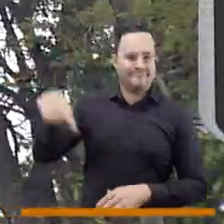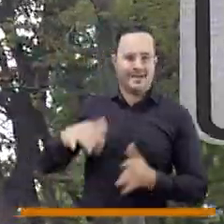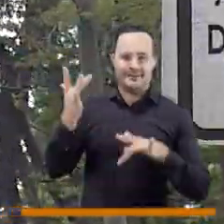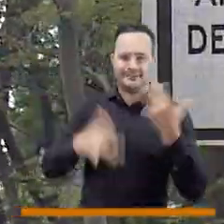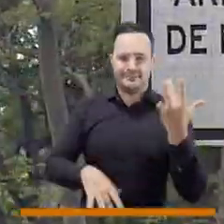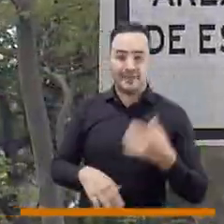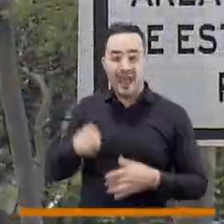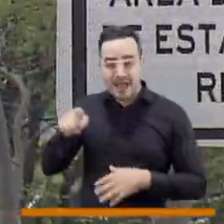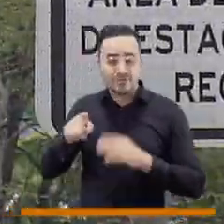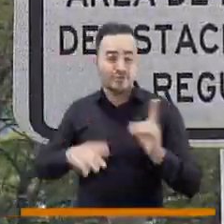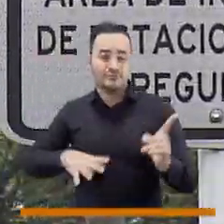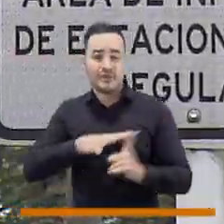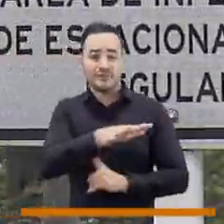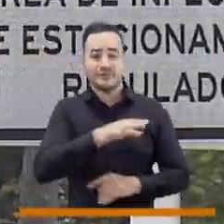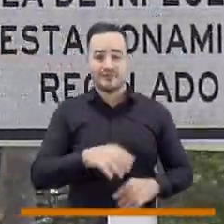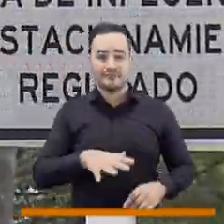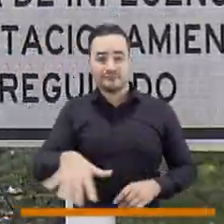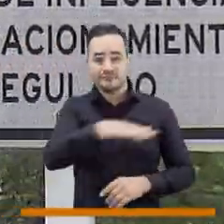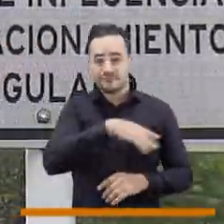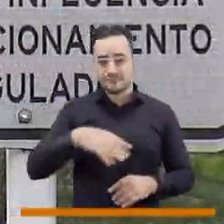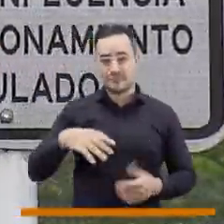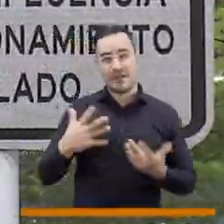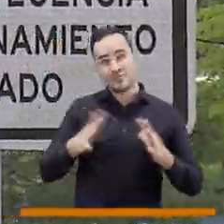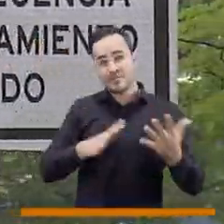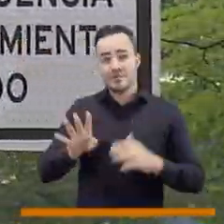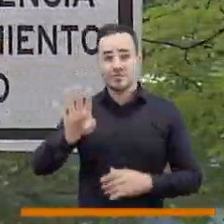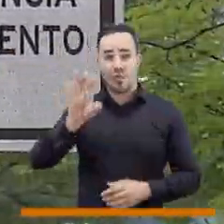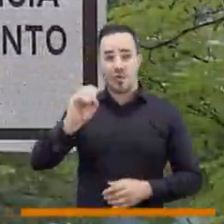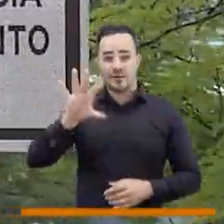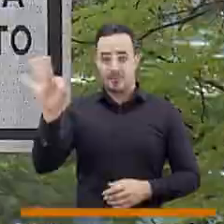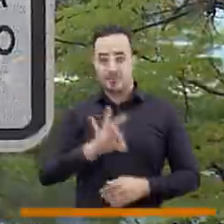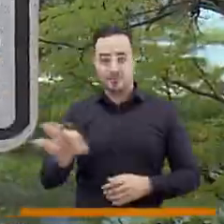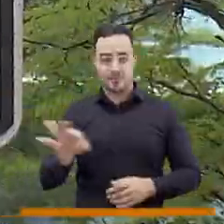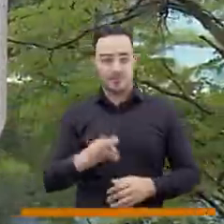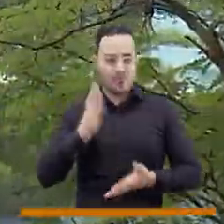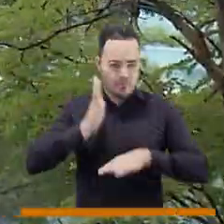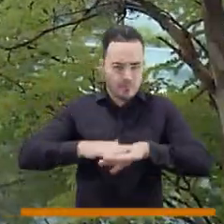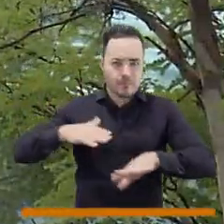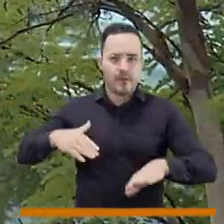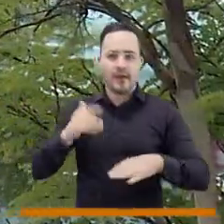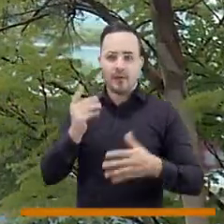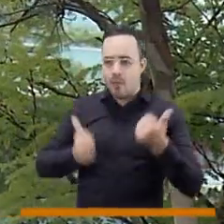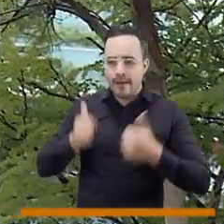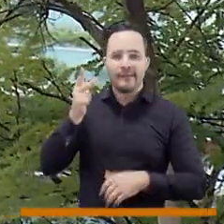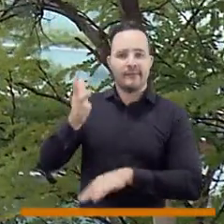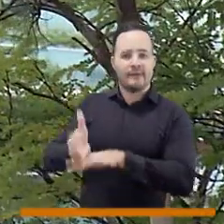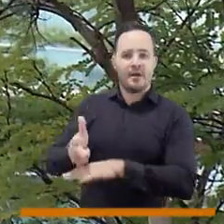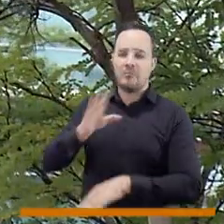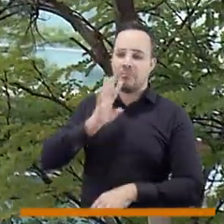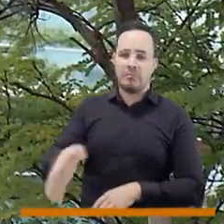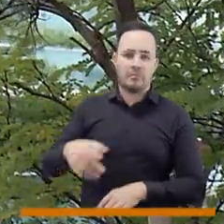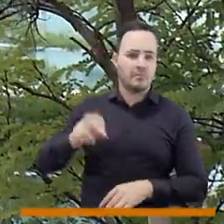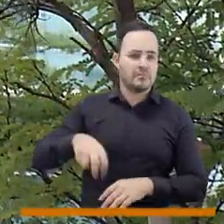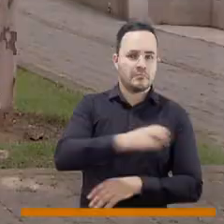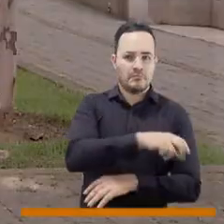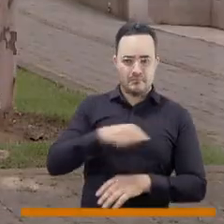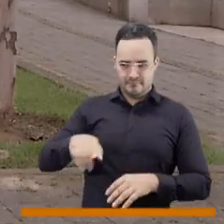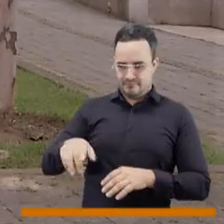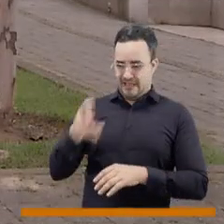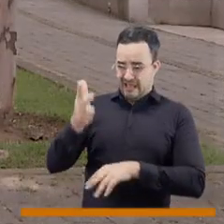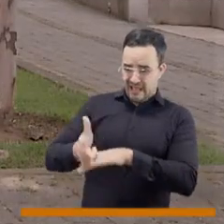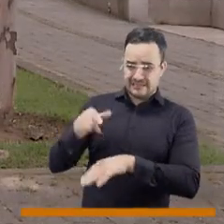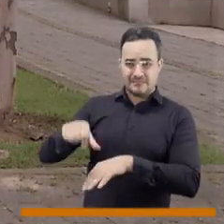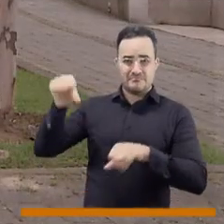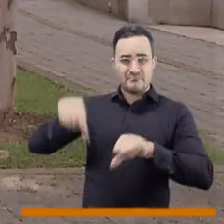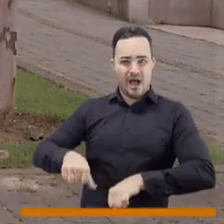40% de la congestión vial de nuestra ciudad. En el 2021, solamente en Medellín,